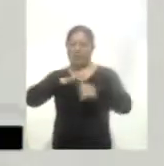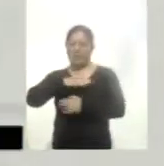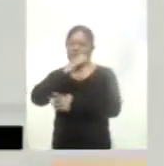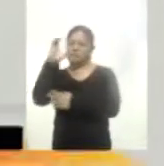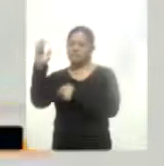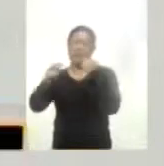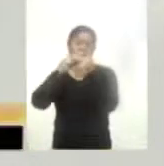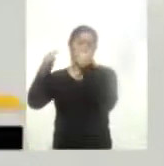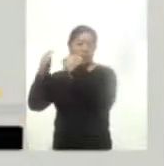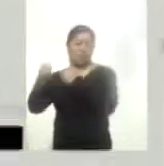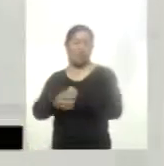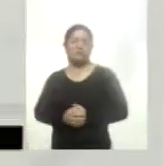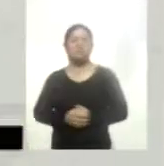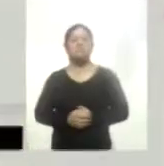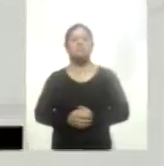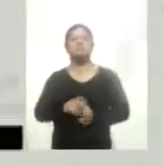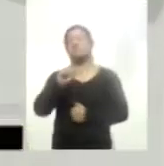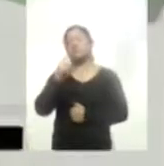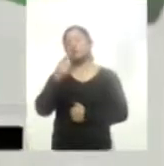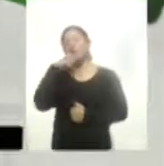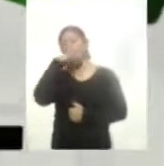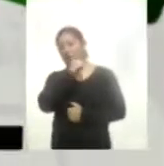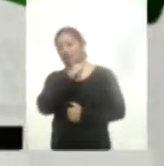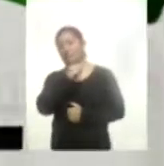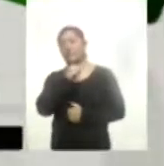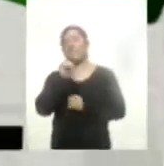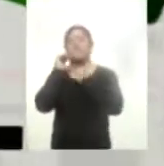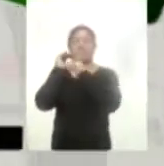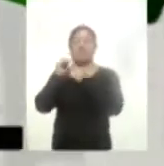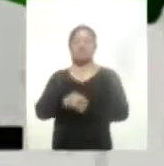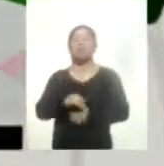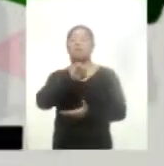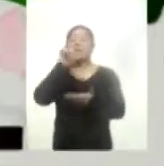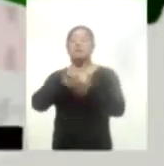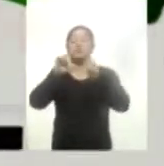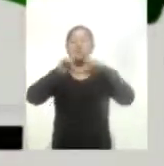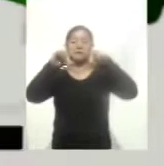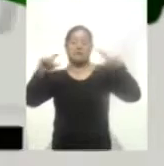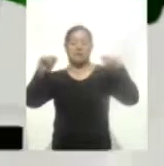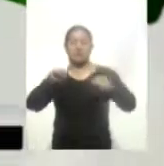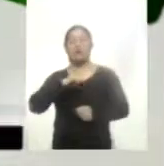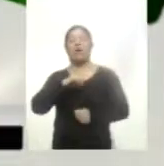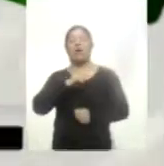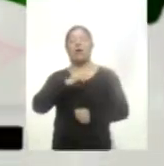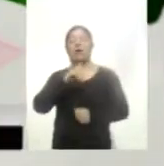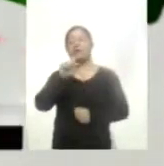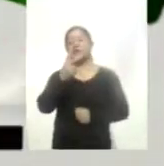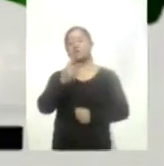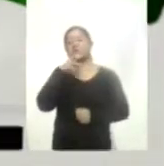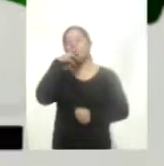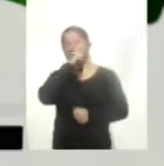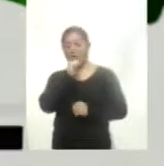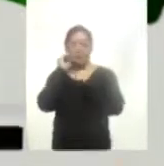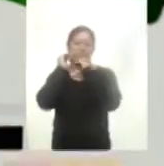mayormente nublado alcanzando los 21 grados. Y finalmente para el centro de la entidad el termómetro marcará 22 grados como